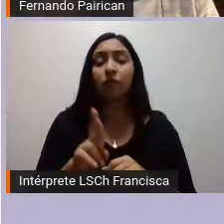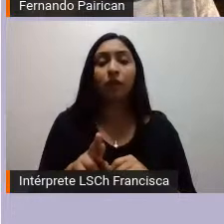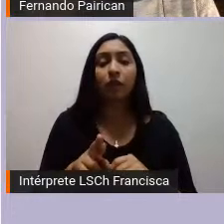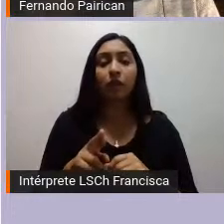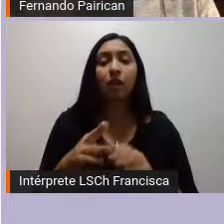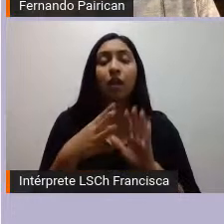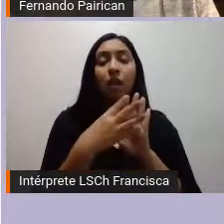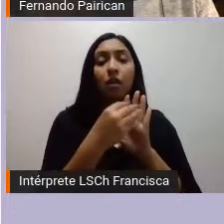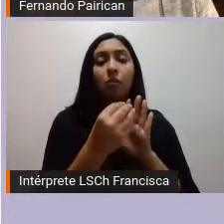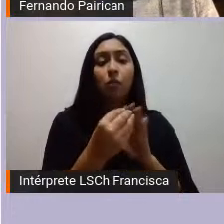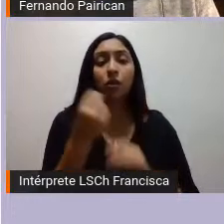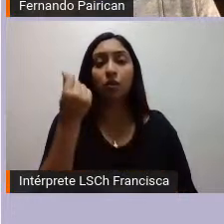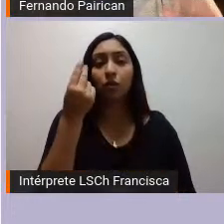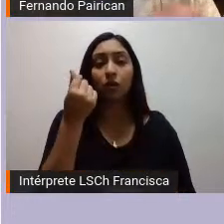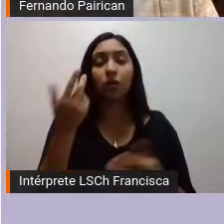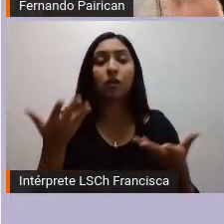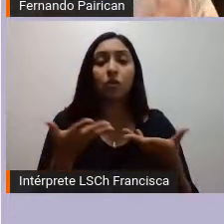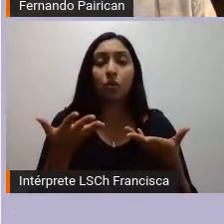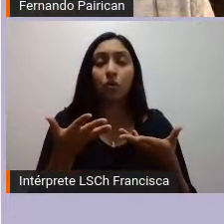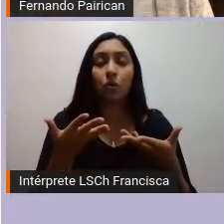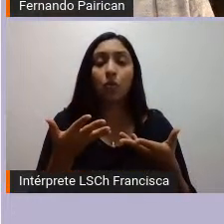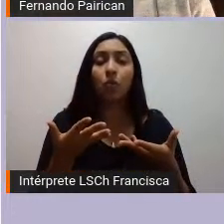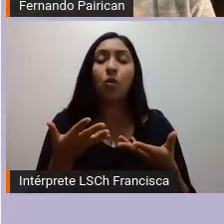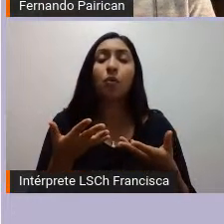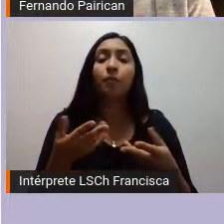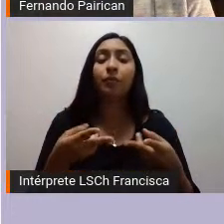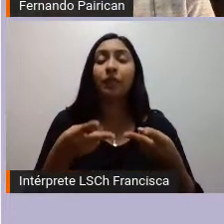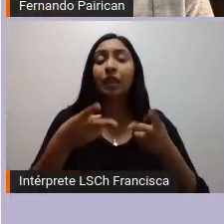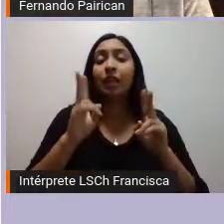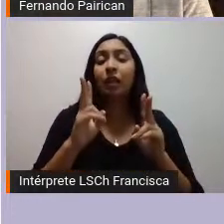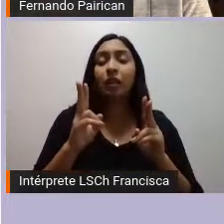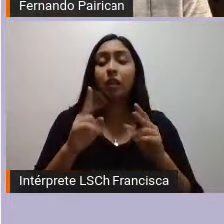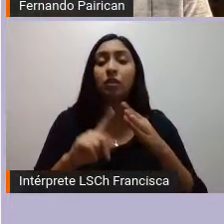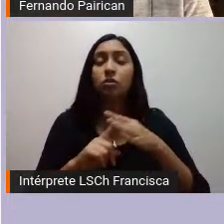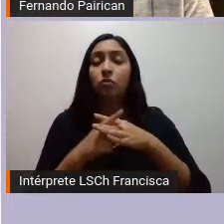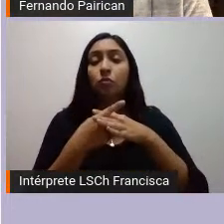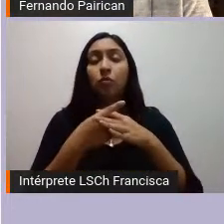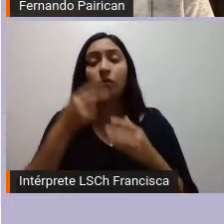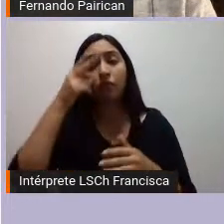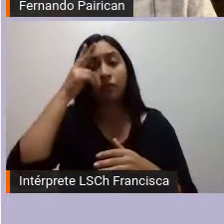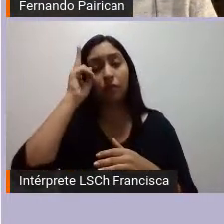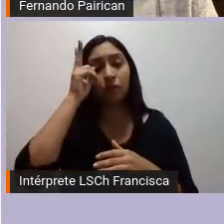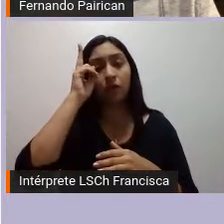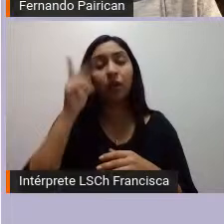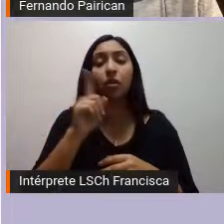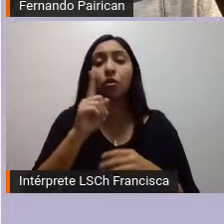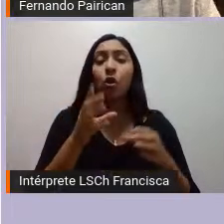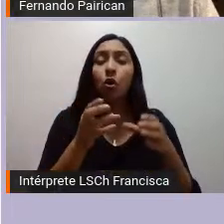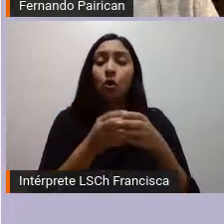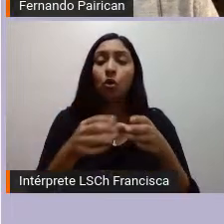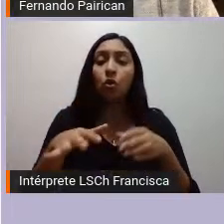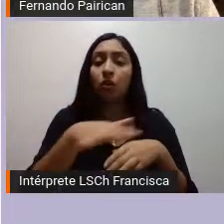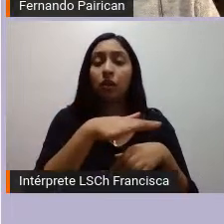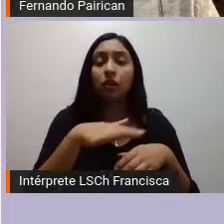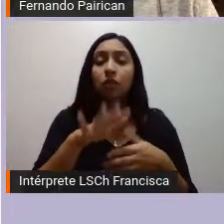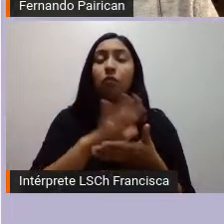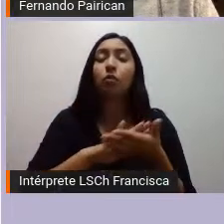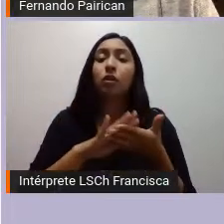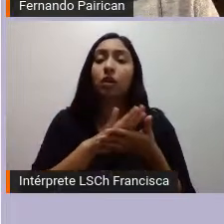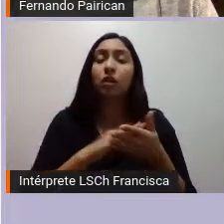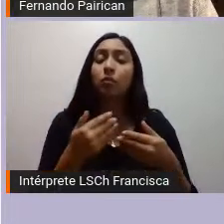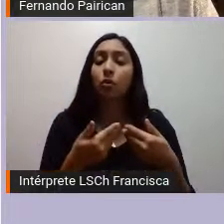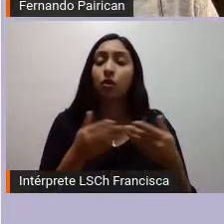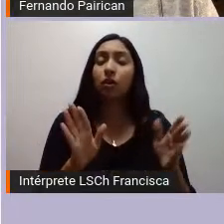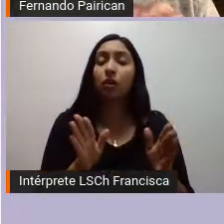los derechos de los pueblos originarios sin apuntar a derechos colectivos fundamentales como el derecho a la libre determinación entonces el